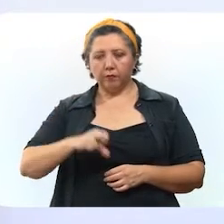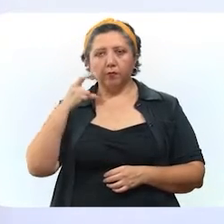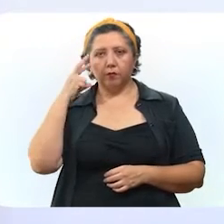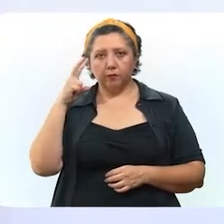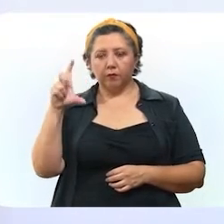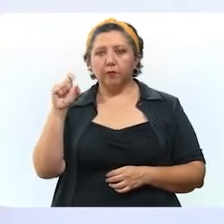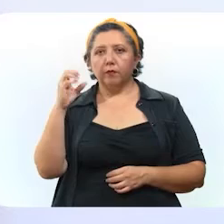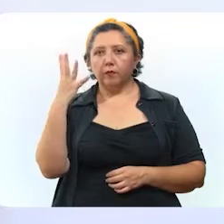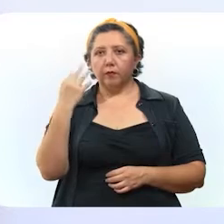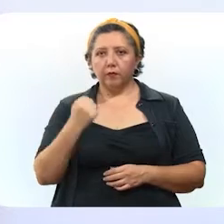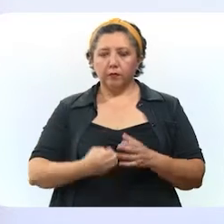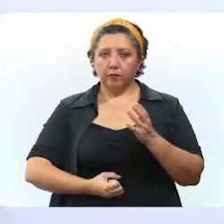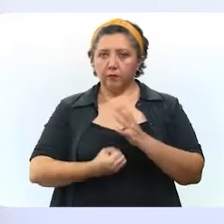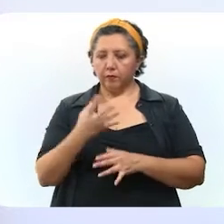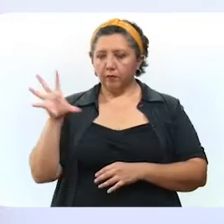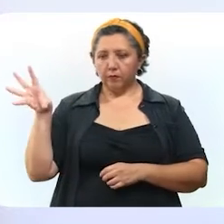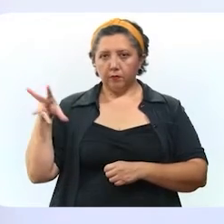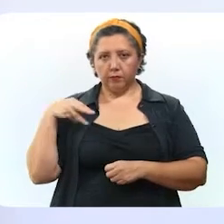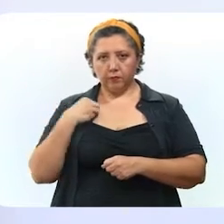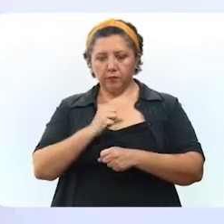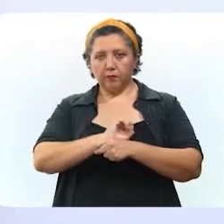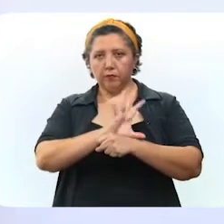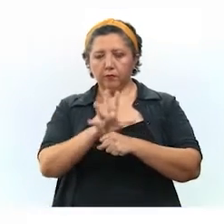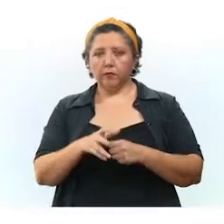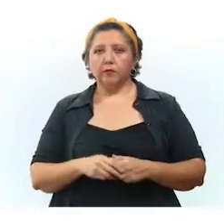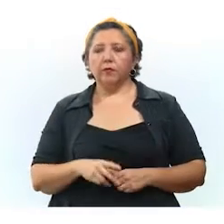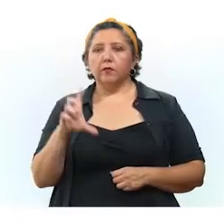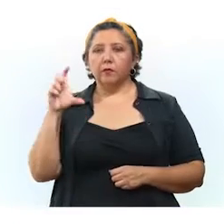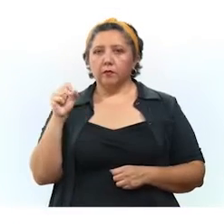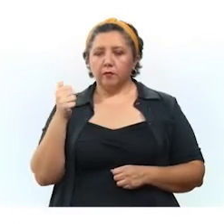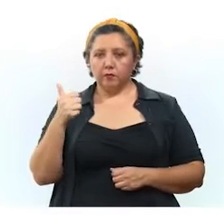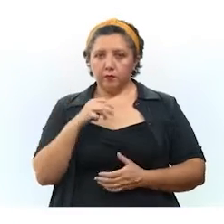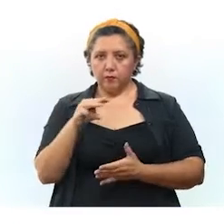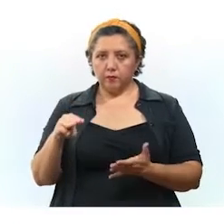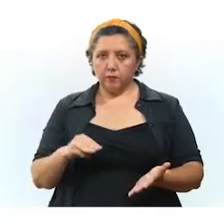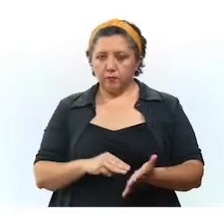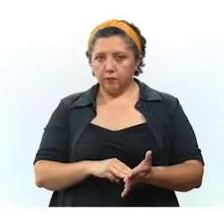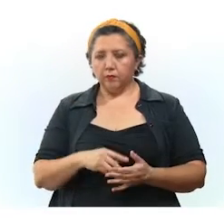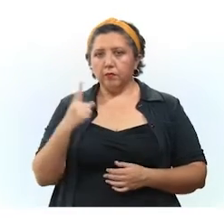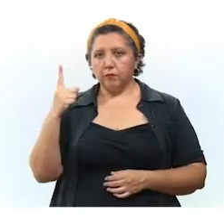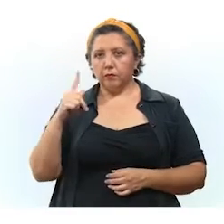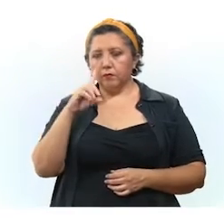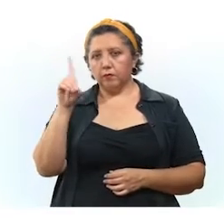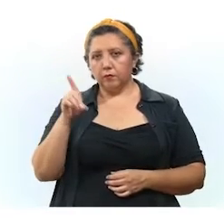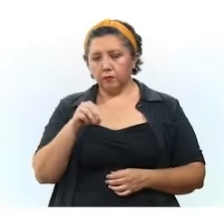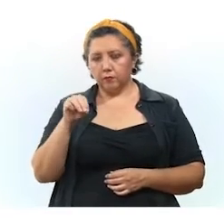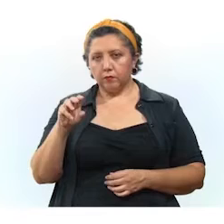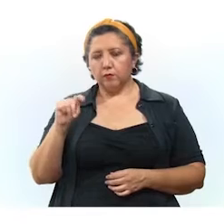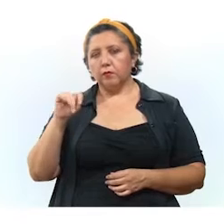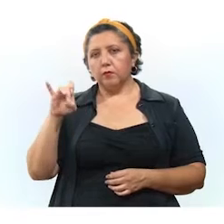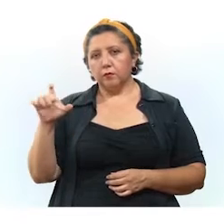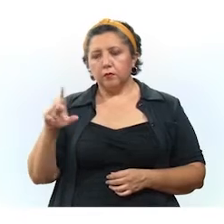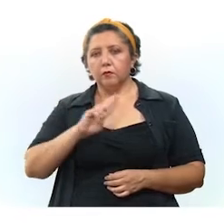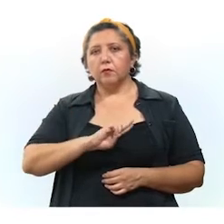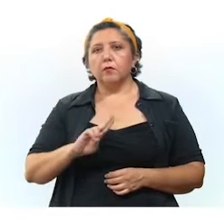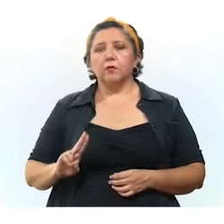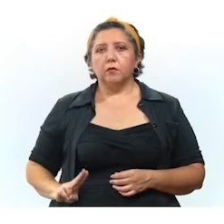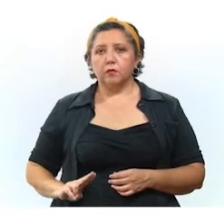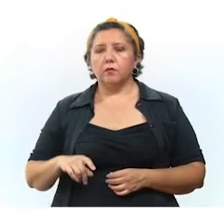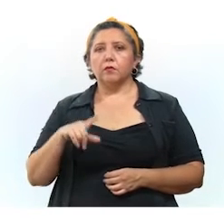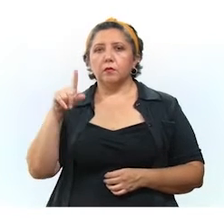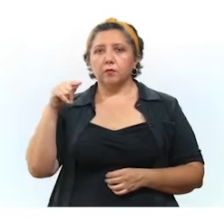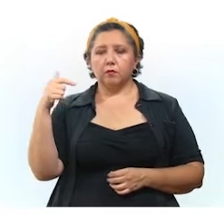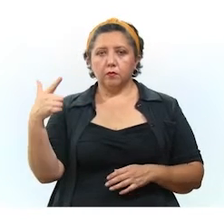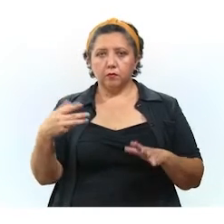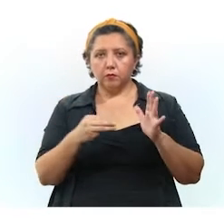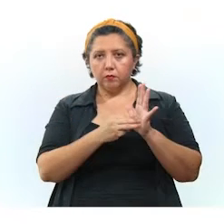detectaron 29 nuevos contagios de coronavirus, 26 en Mérida, 1 en Sam, Tikul, Humán. De